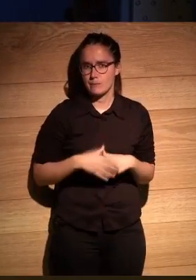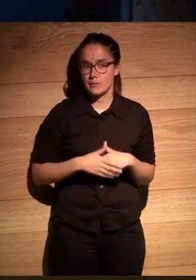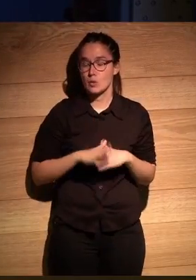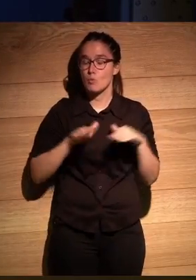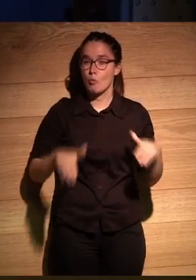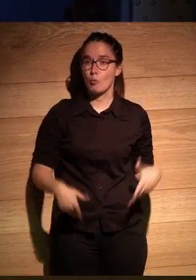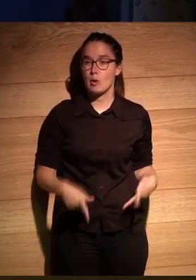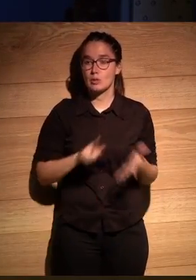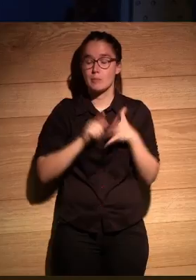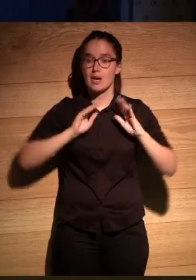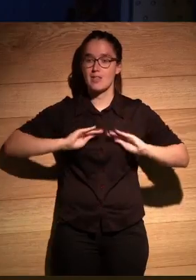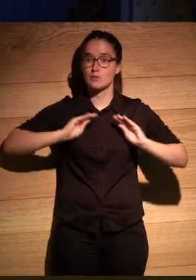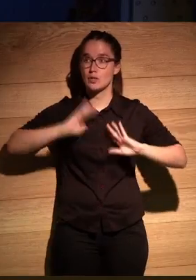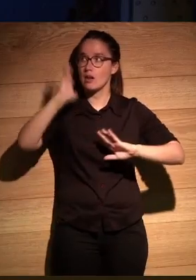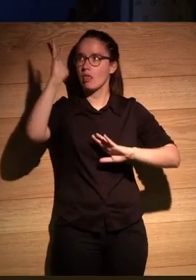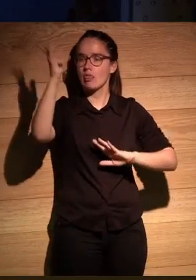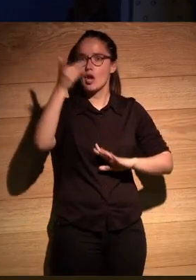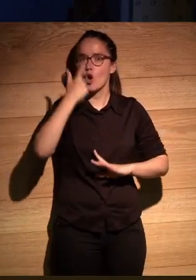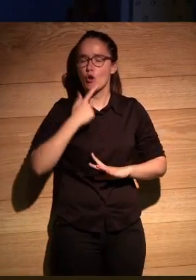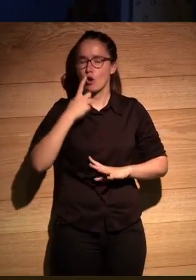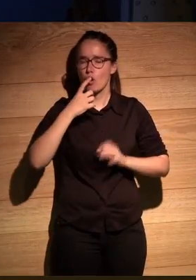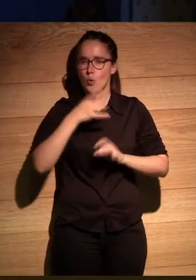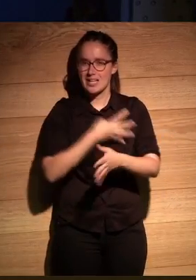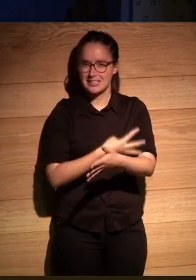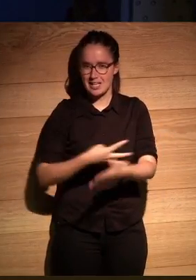vuelvo para disfrutar de cielos rojo sangre